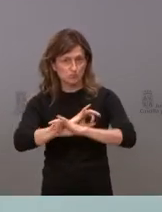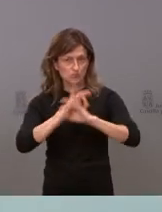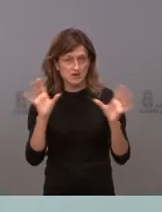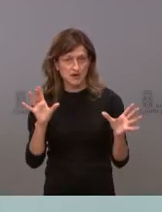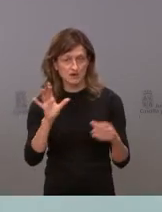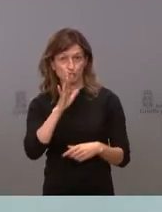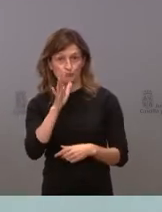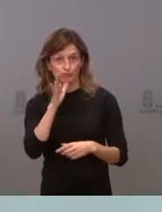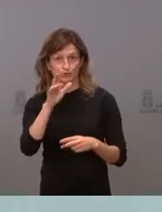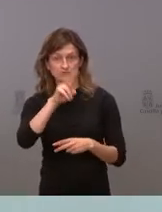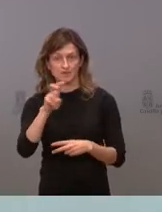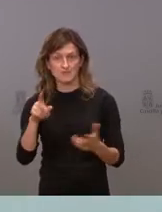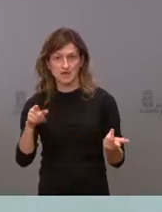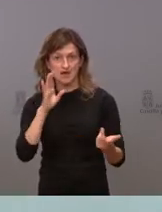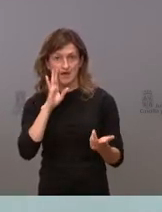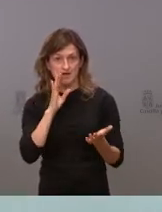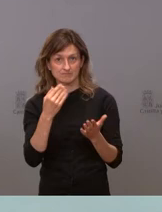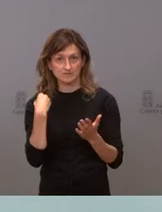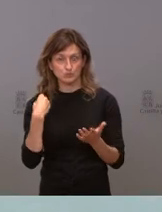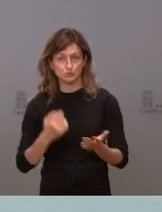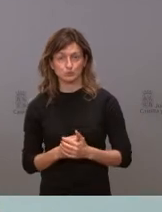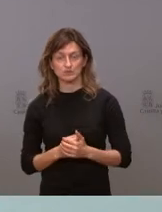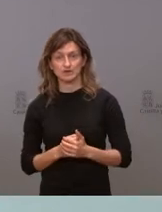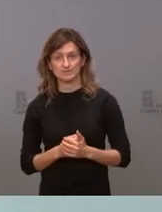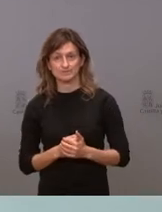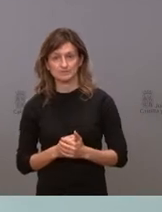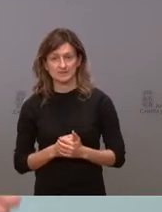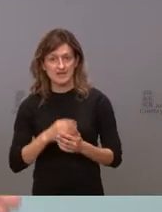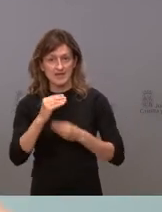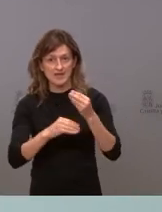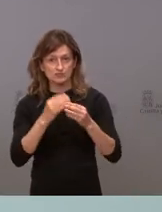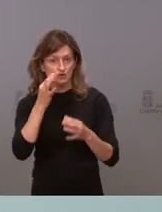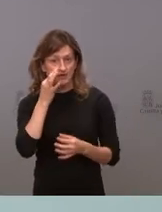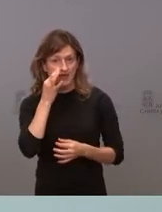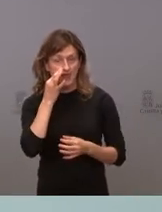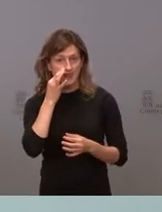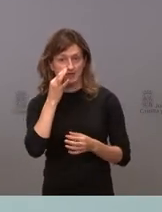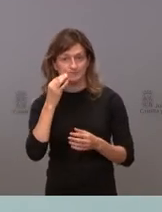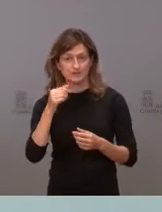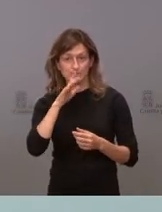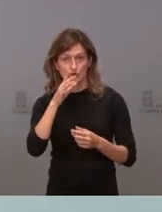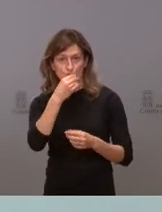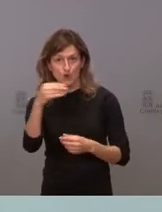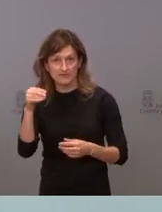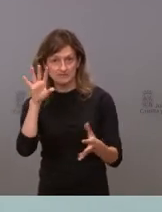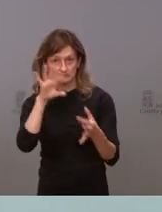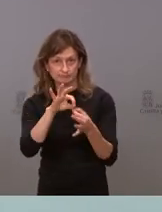con hechos concretos de lo que hemos hecho por los jóvenes.